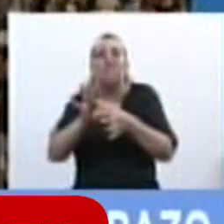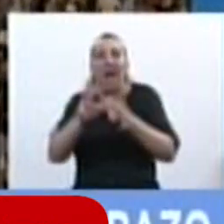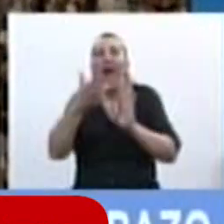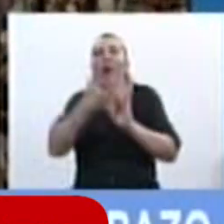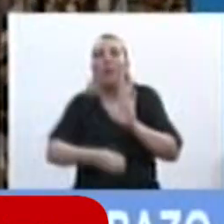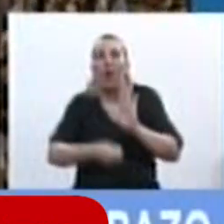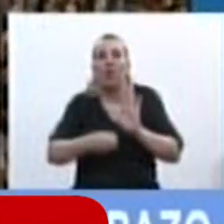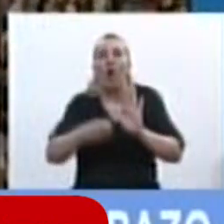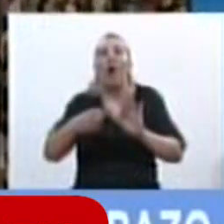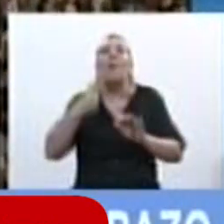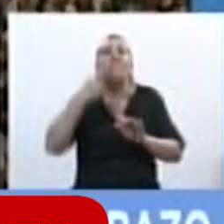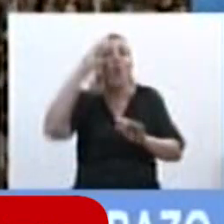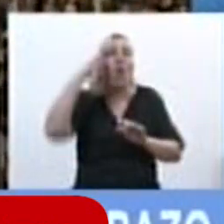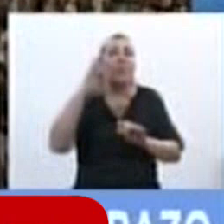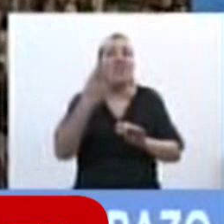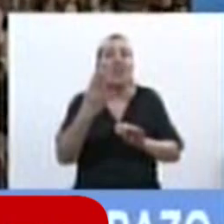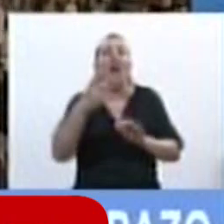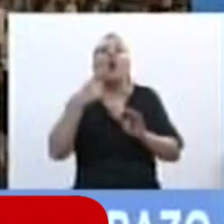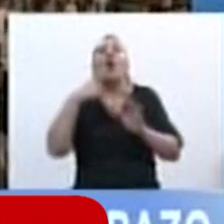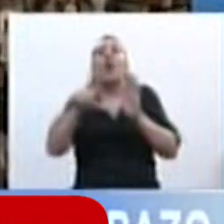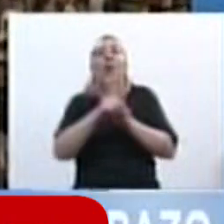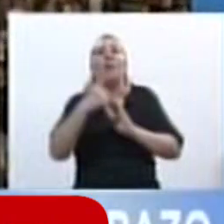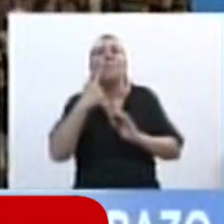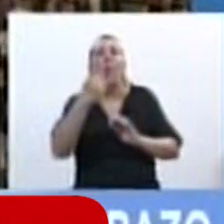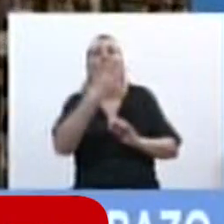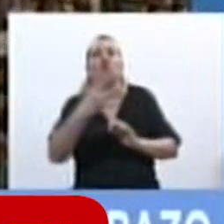En el 1903, con la ley 4189.